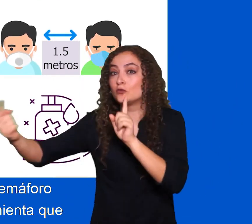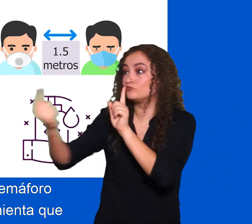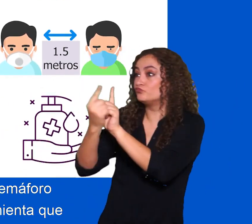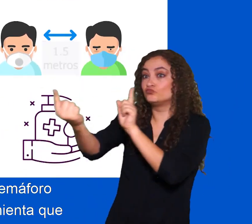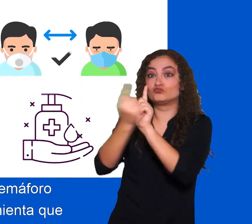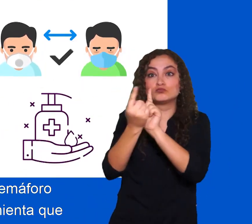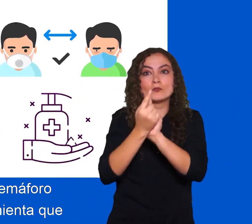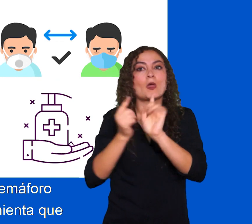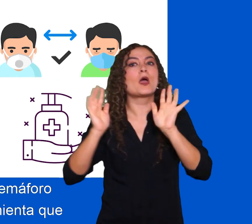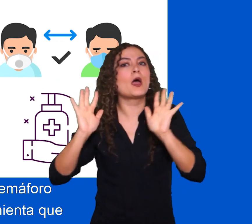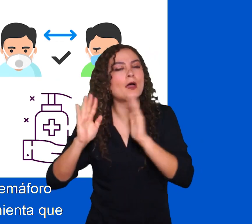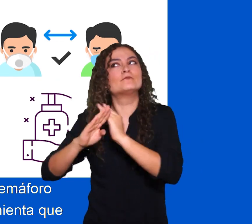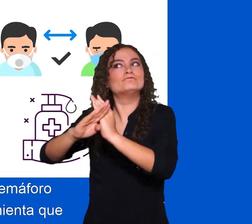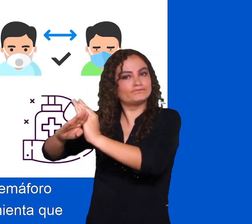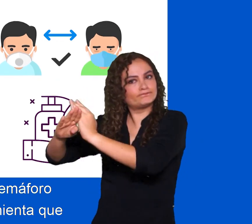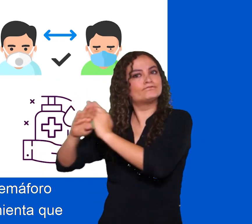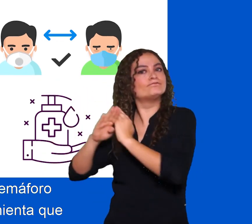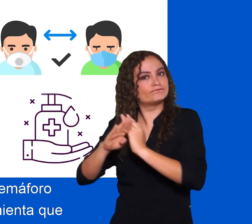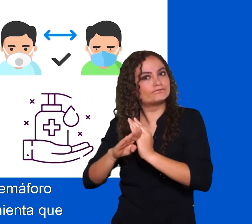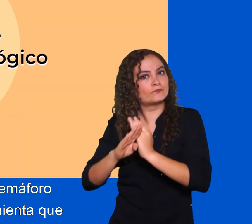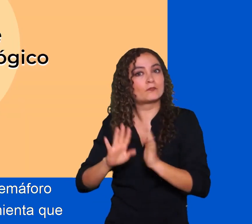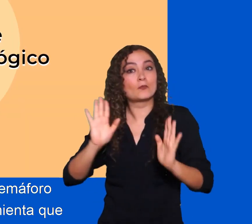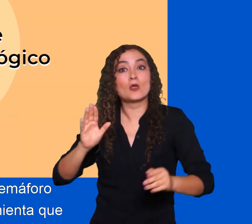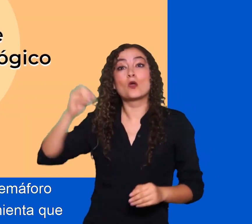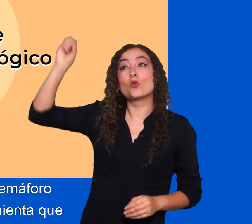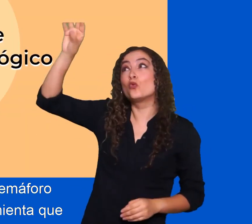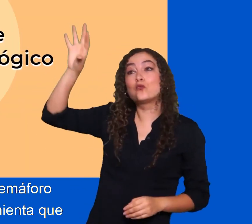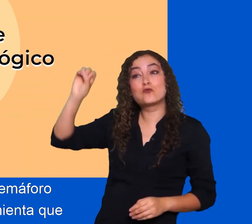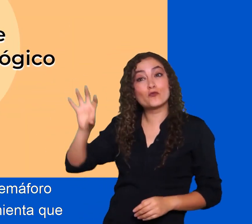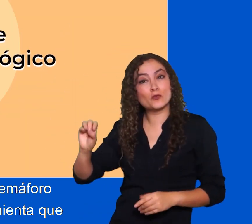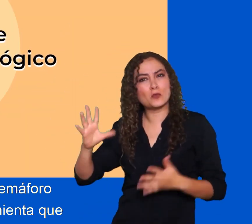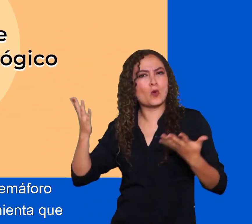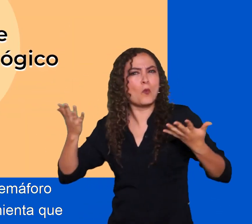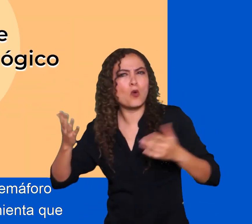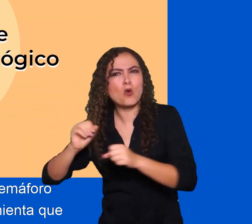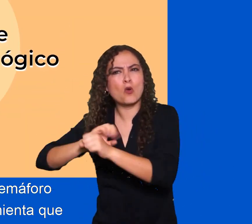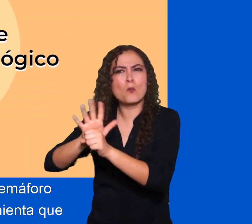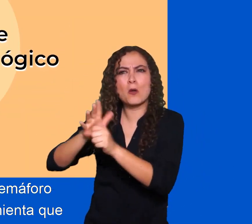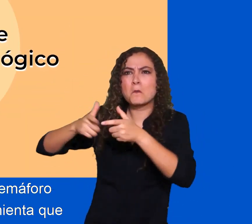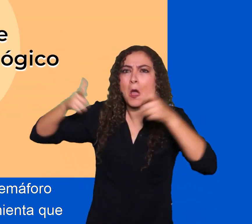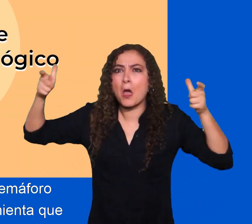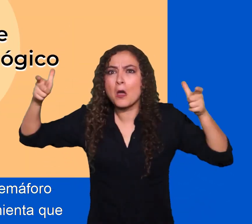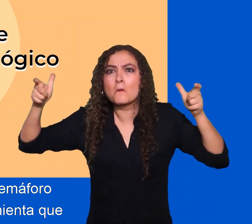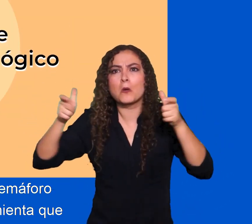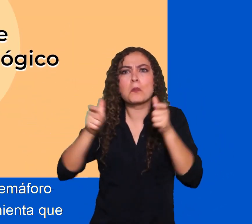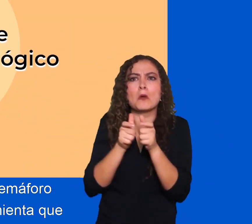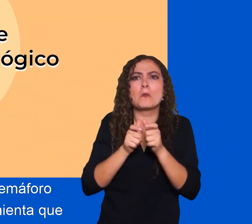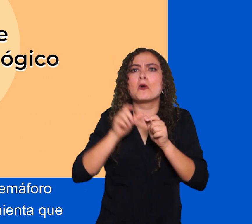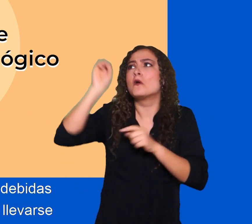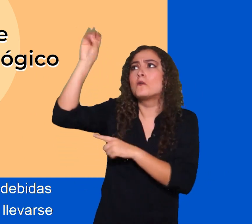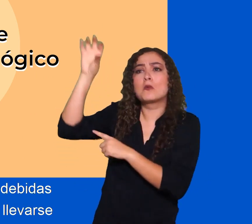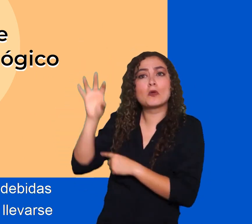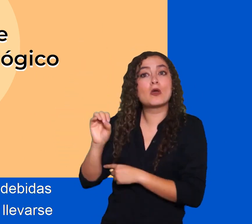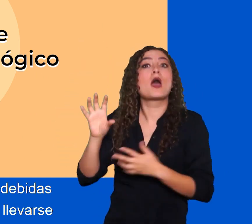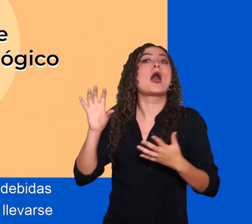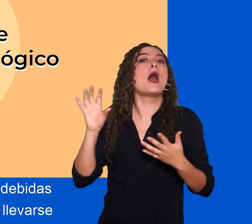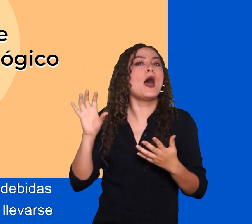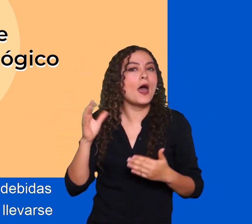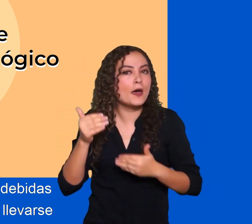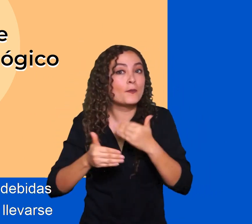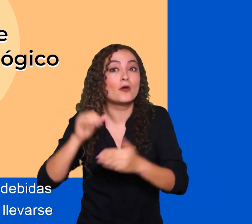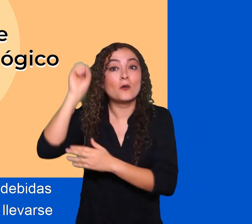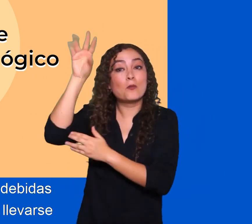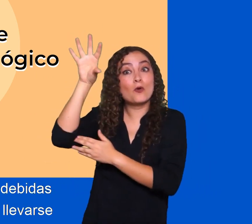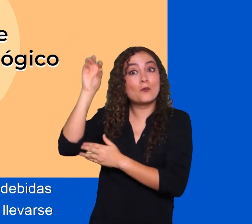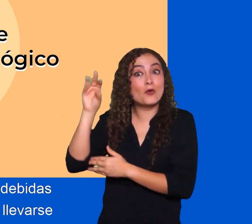necesarias al tener contacto con tus clientes. El semáforo de riesgo epidemiológico es una herramienta que debes tener en